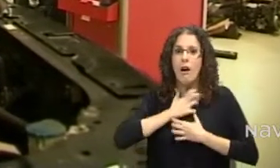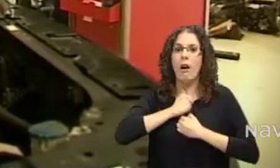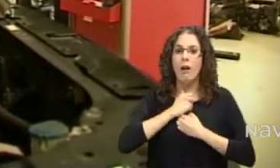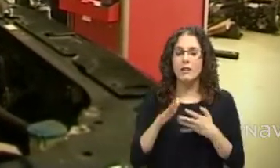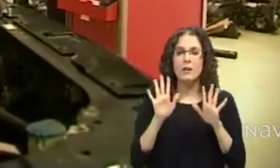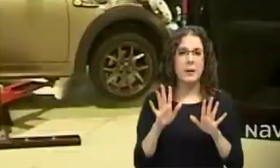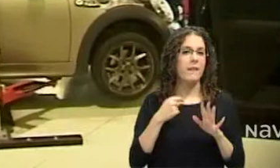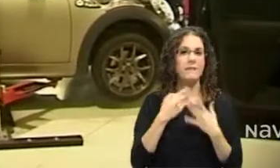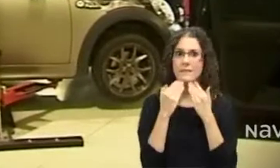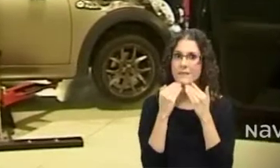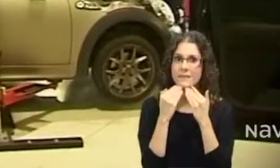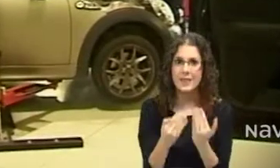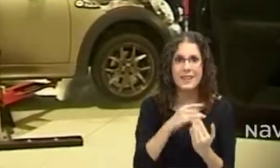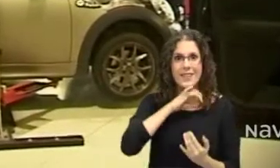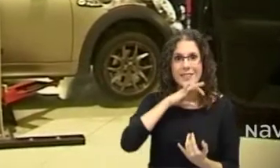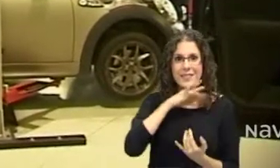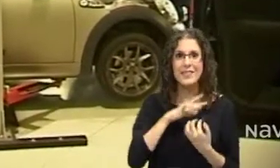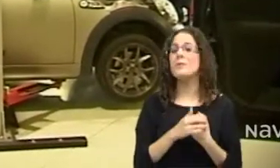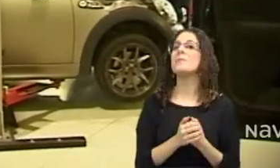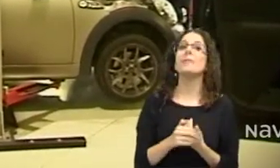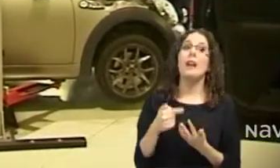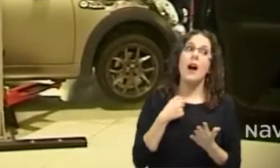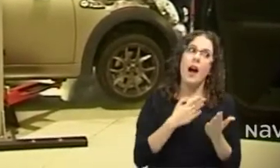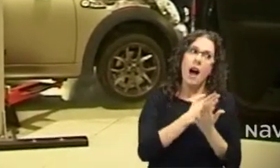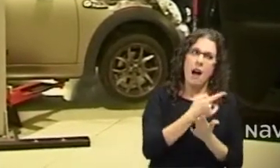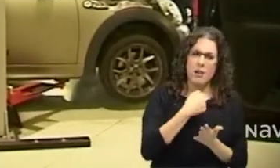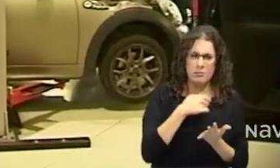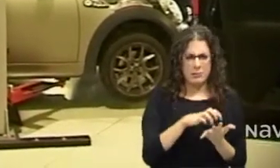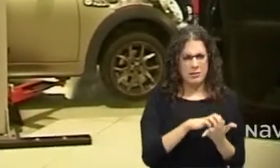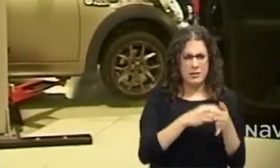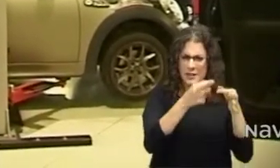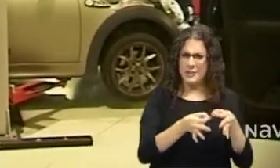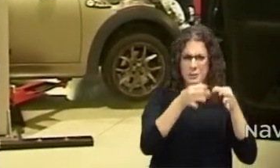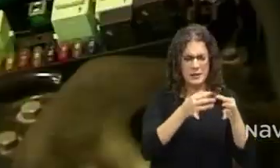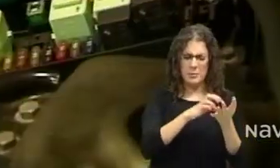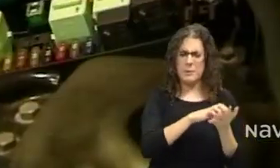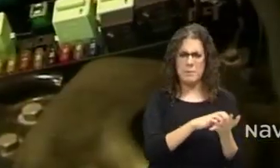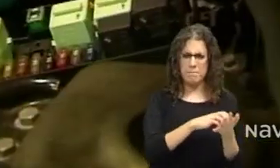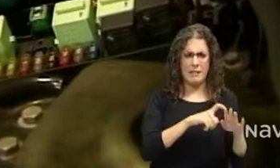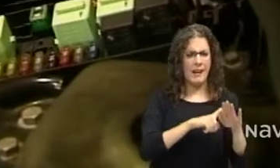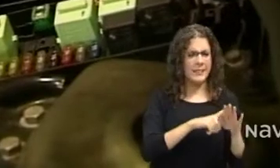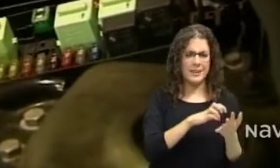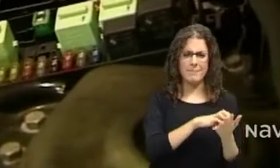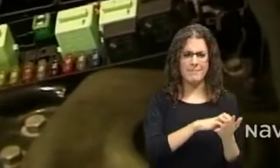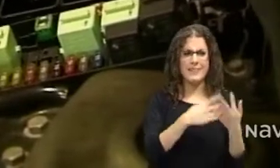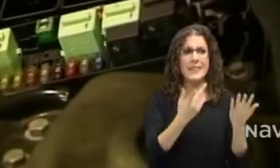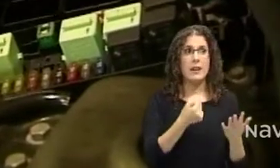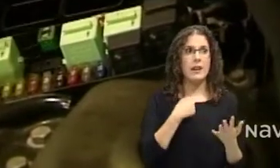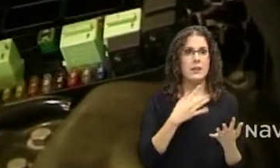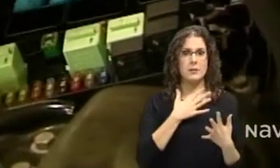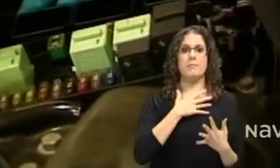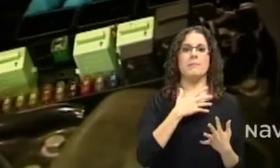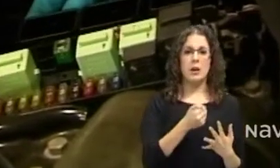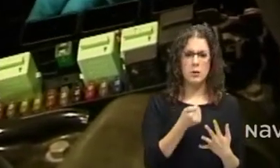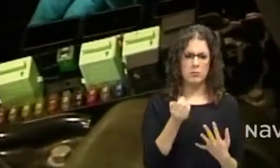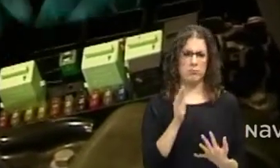tengo que decir que soy bastante indeciso, entonces me ha costado dar el paso a montar todo esto. Sí que me lo decían